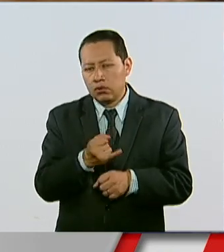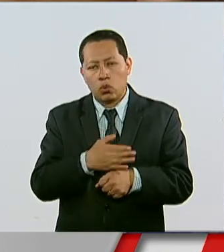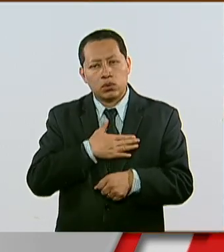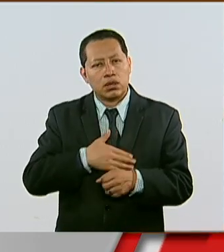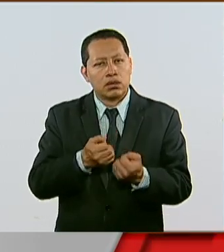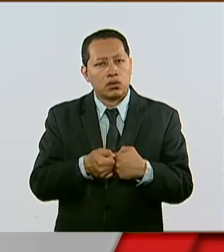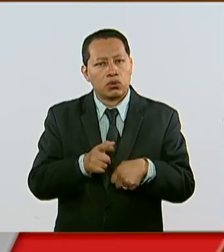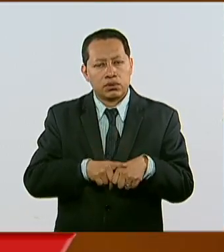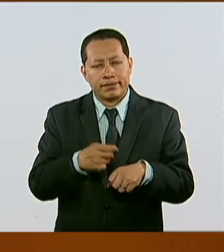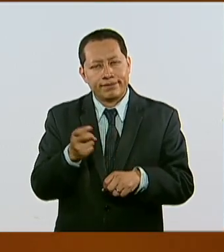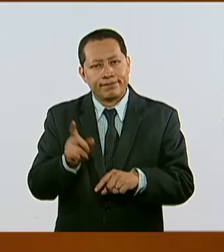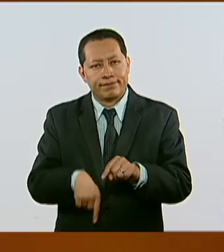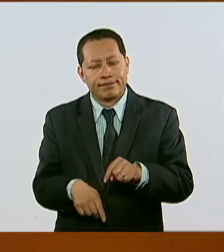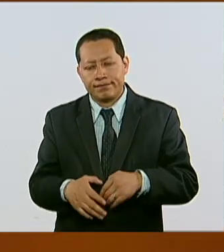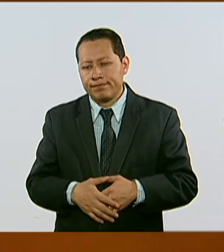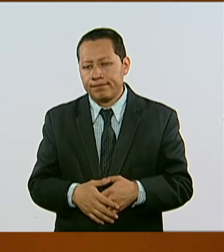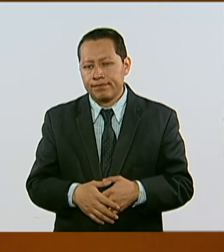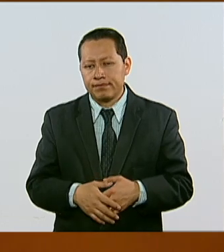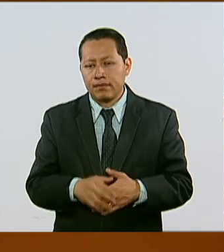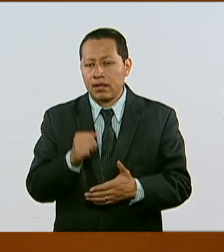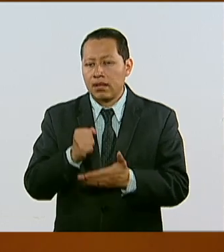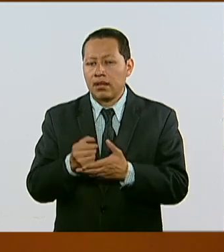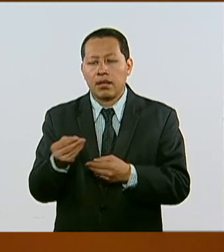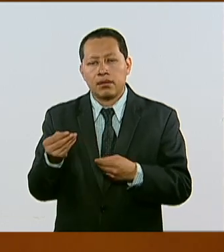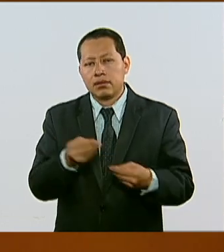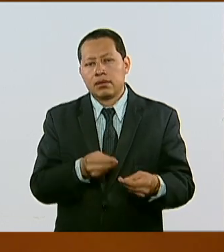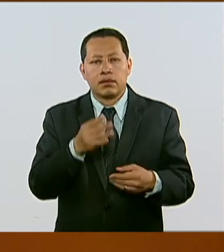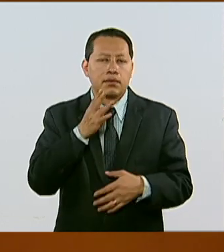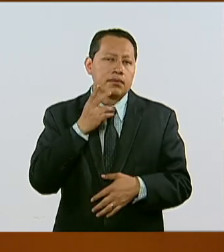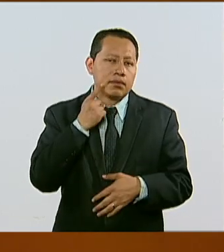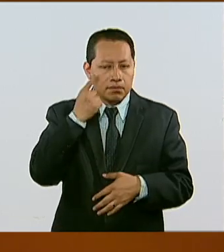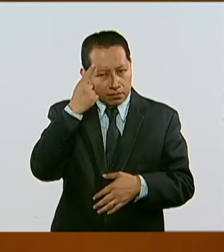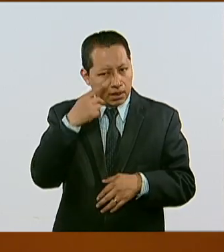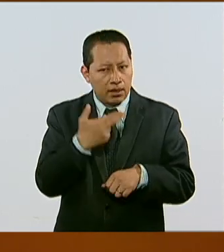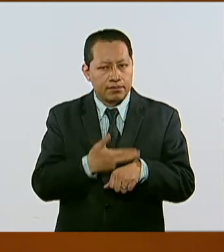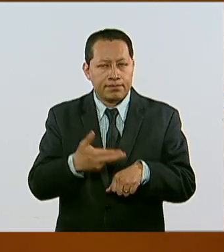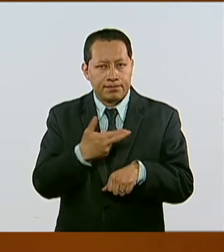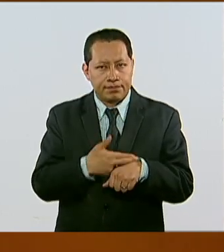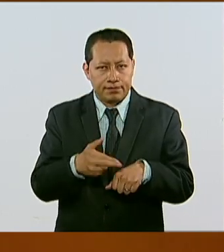Este dictamen se remitió a la Cámara de Diputados para continuar con su proceso legislativo.